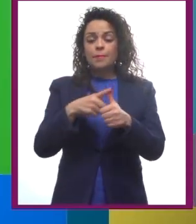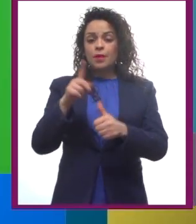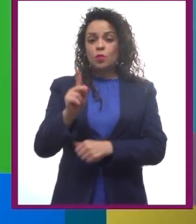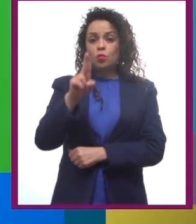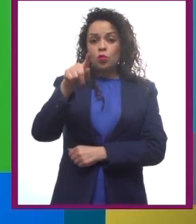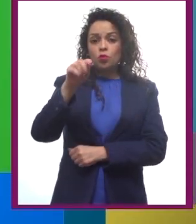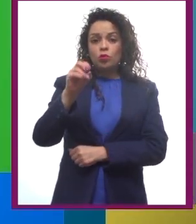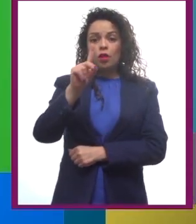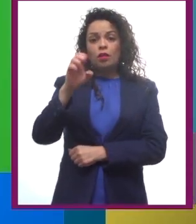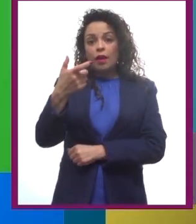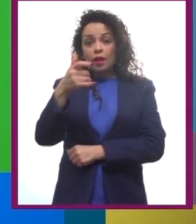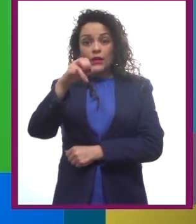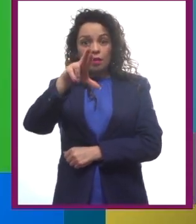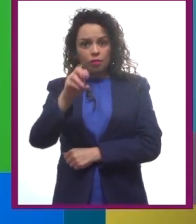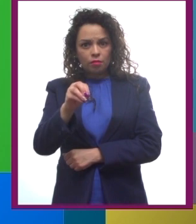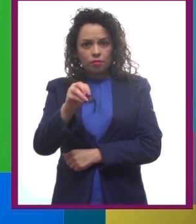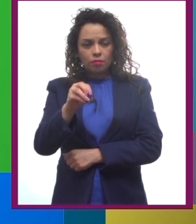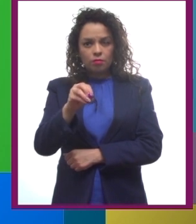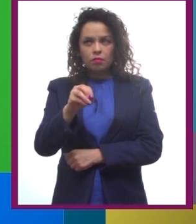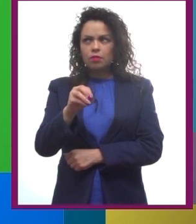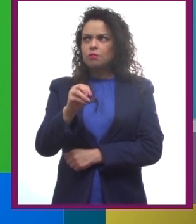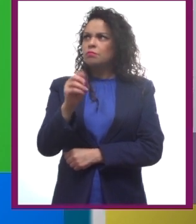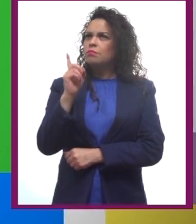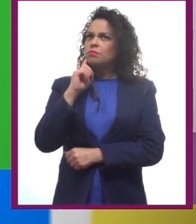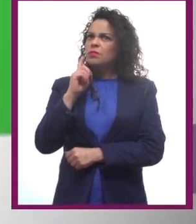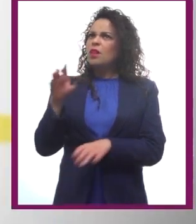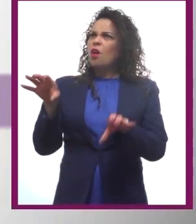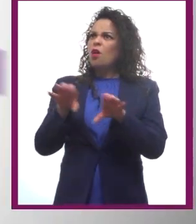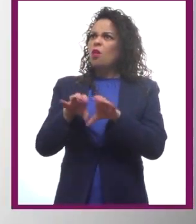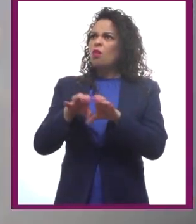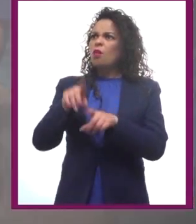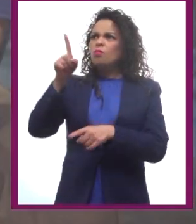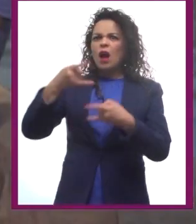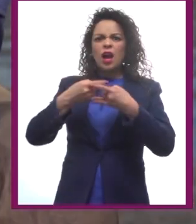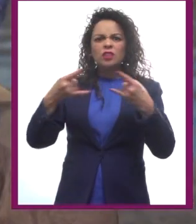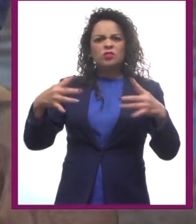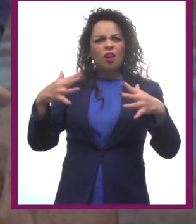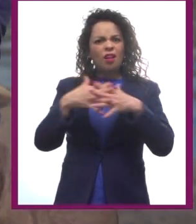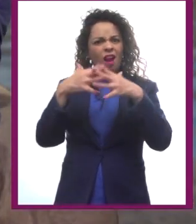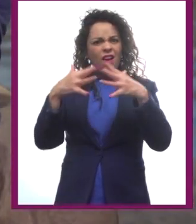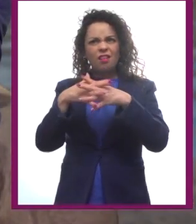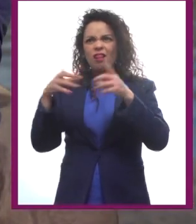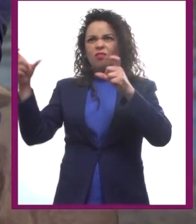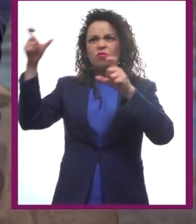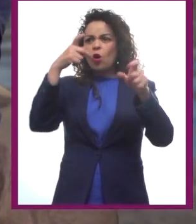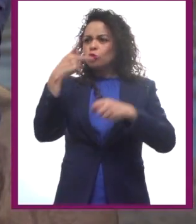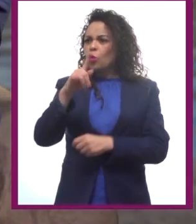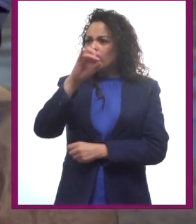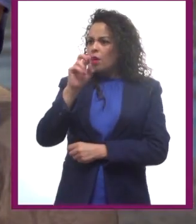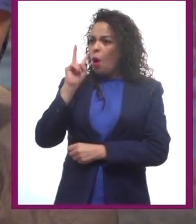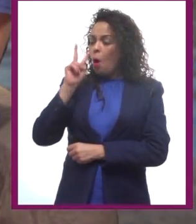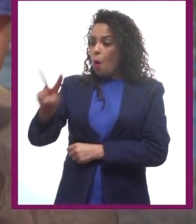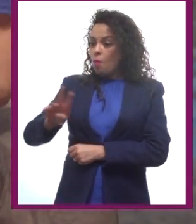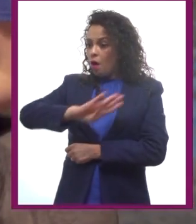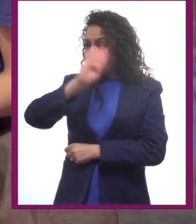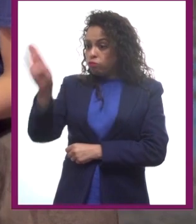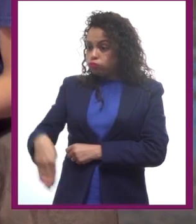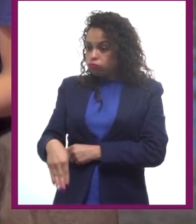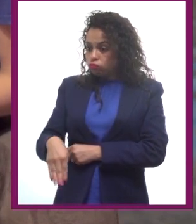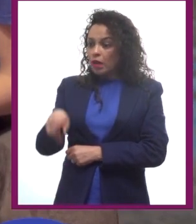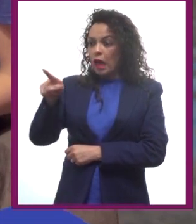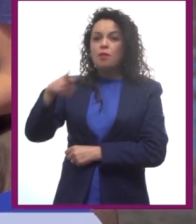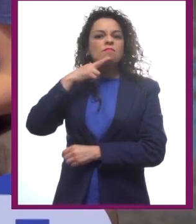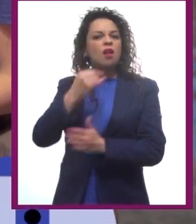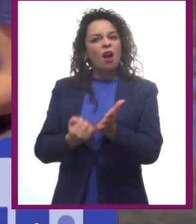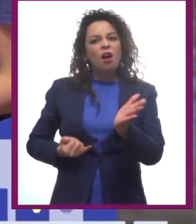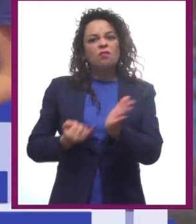de giro. ¿Como cuando Luke Skywalker encuentra a sus tíos muertos en la granja y decide convertirse en un jedi?